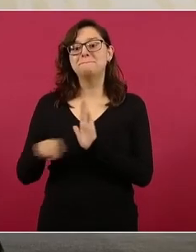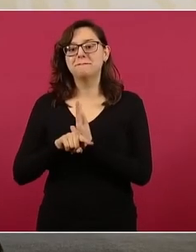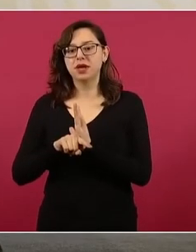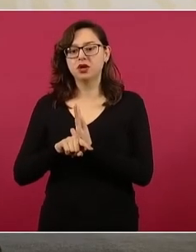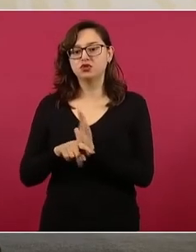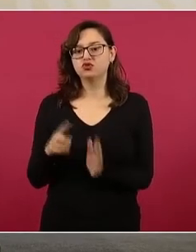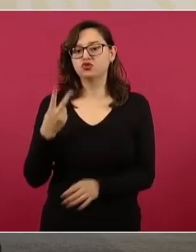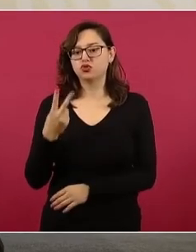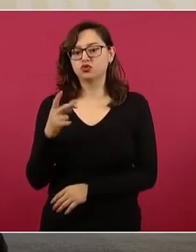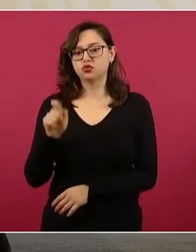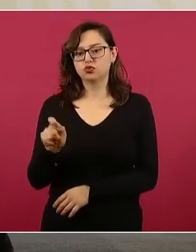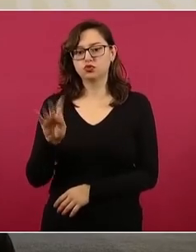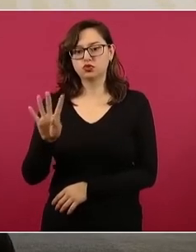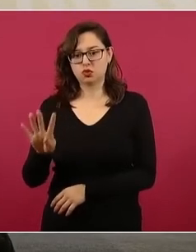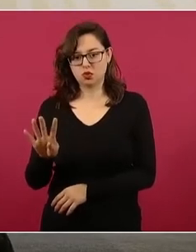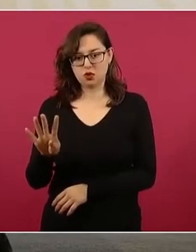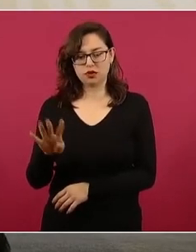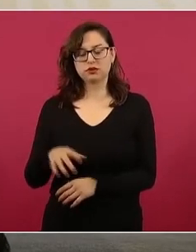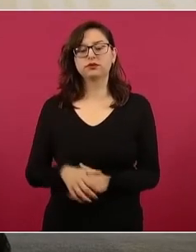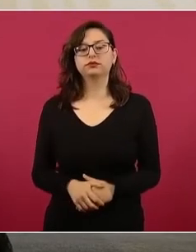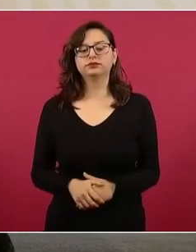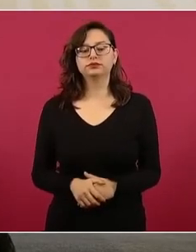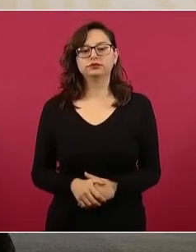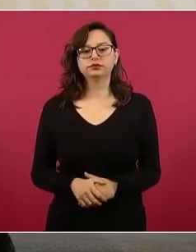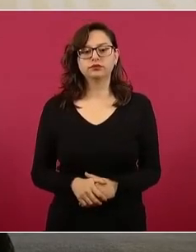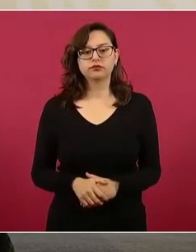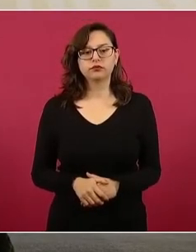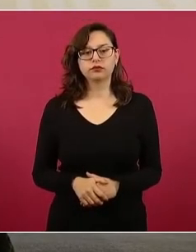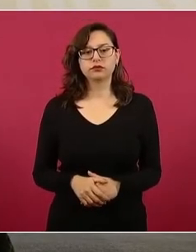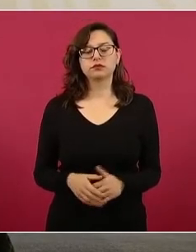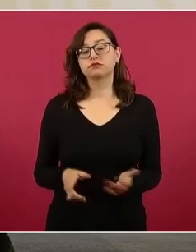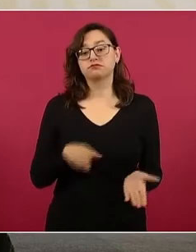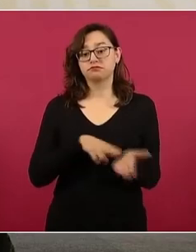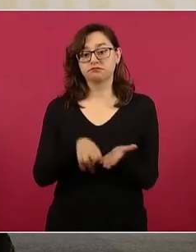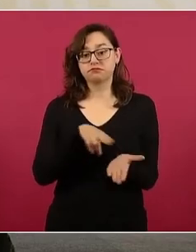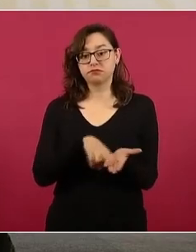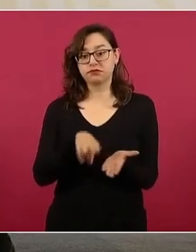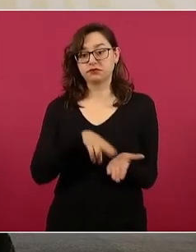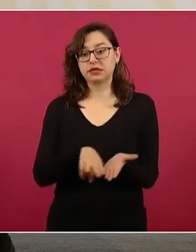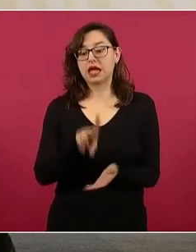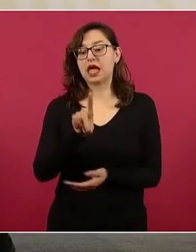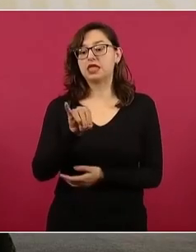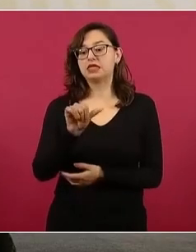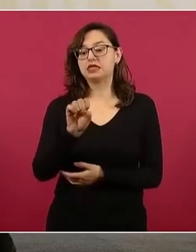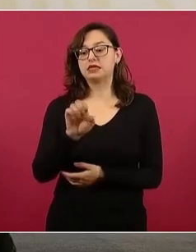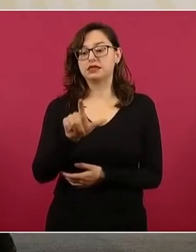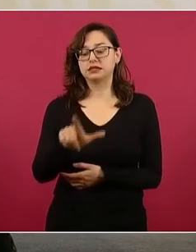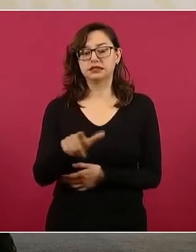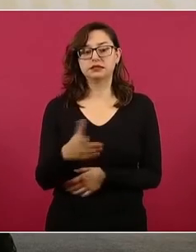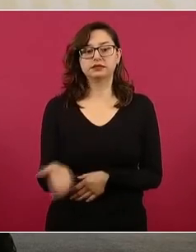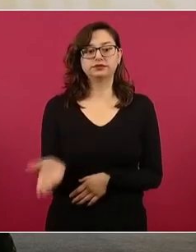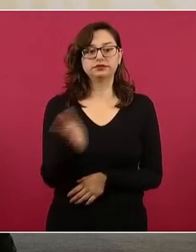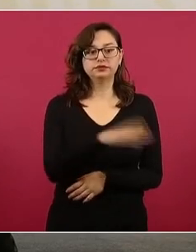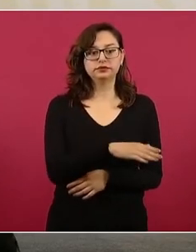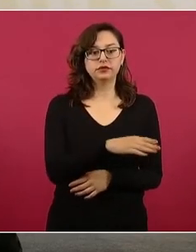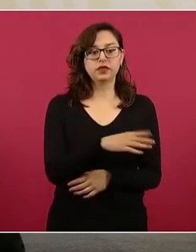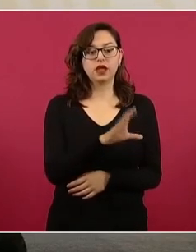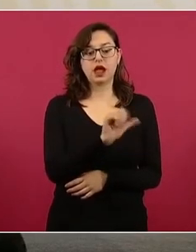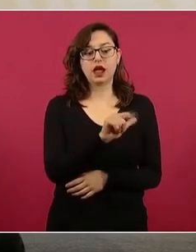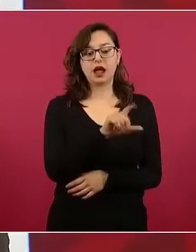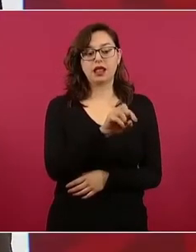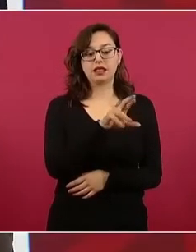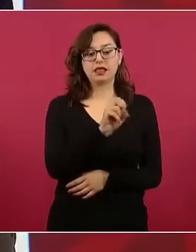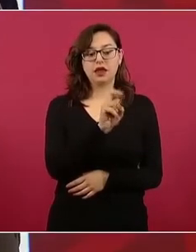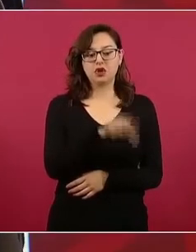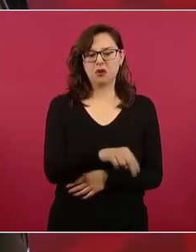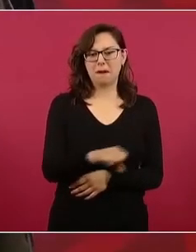¿Adelante? El diésel, 49 por ciento de aumento